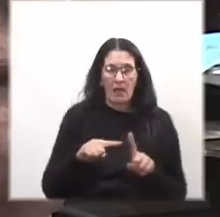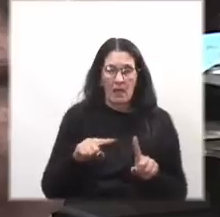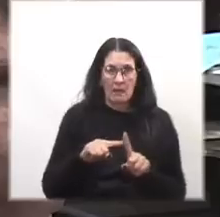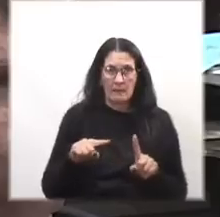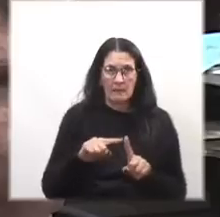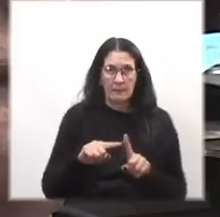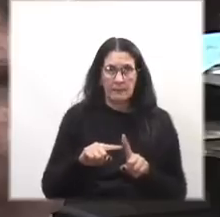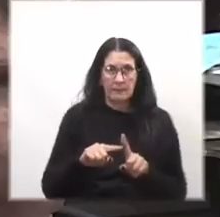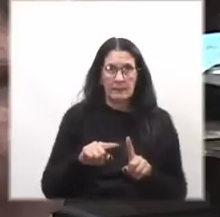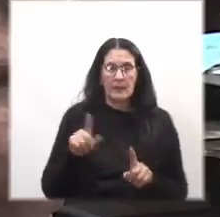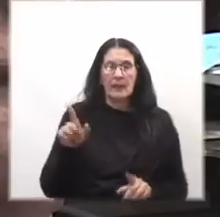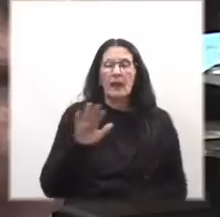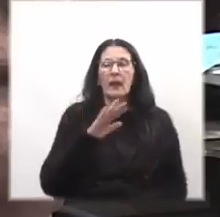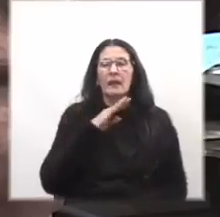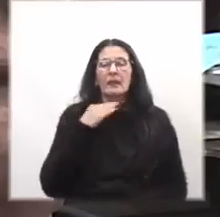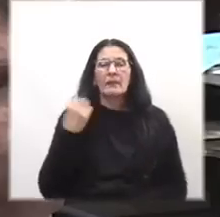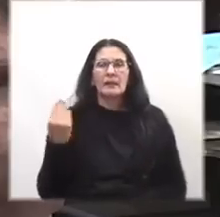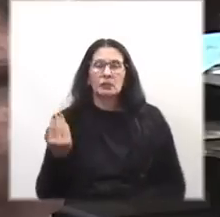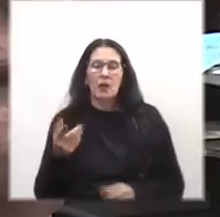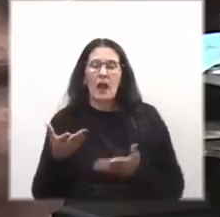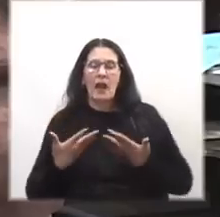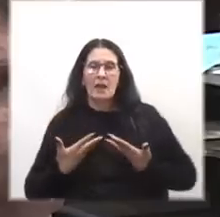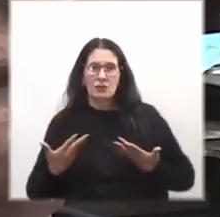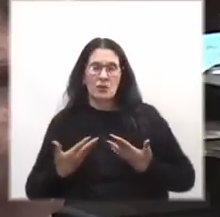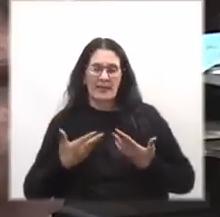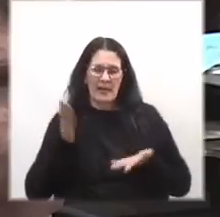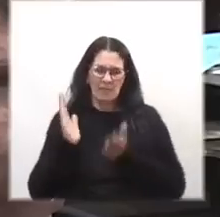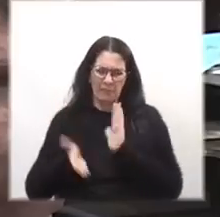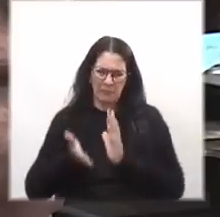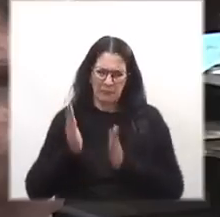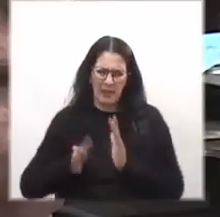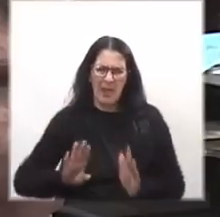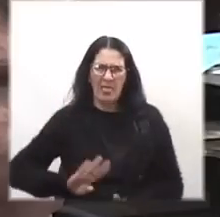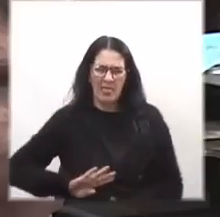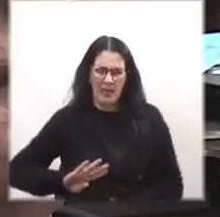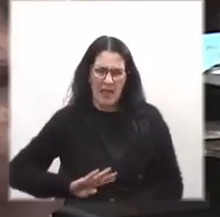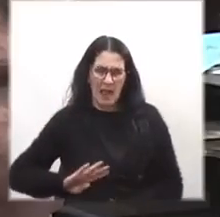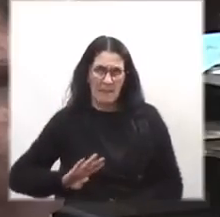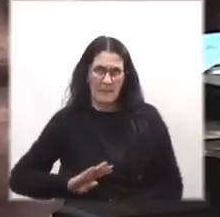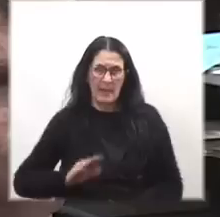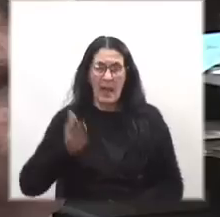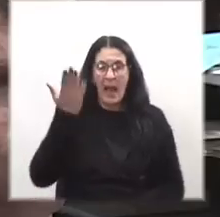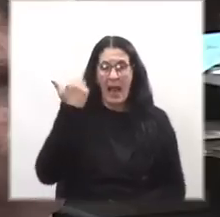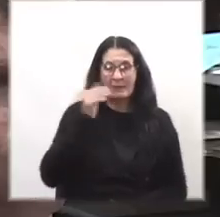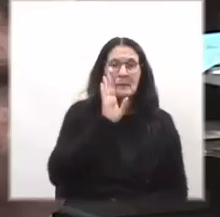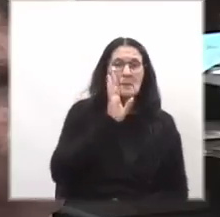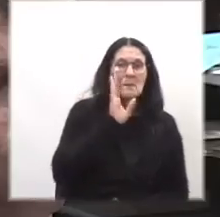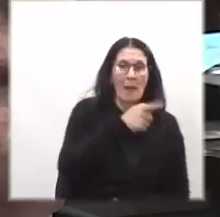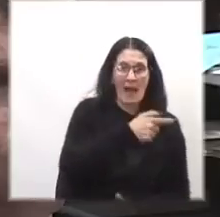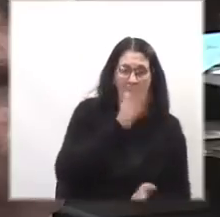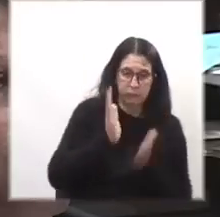la que mató a la sobrina torturándola de hambre cuando primero la había torturado a la madre.